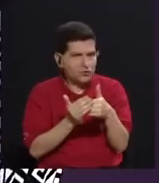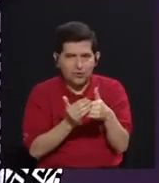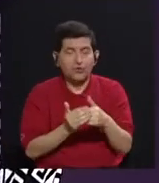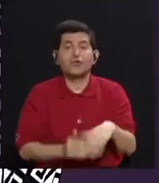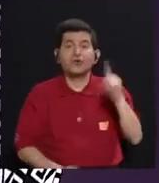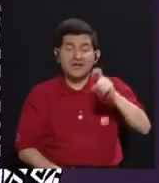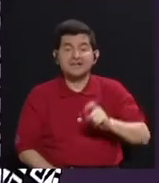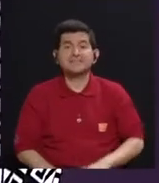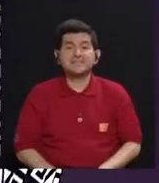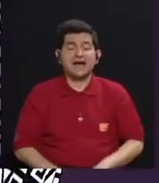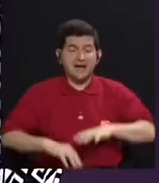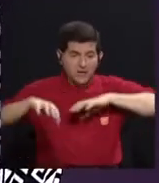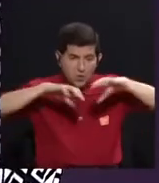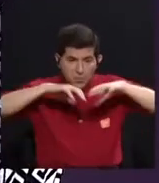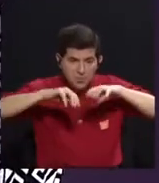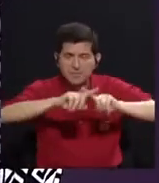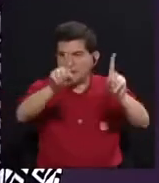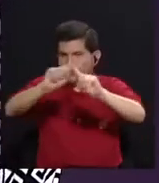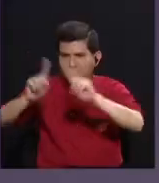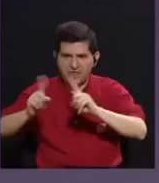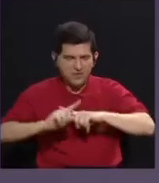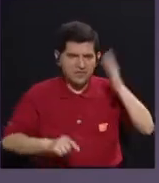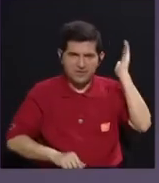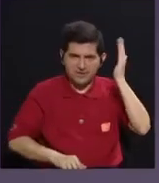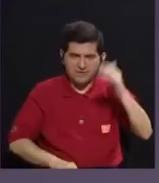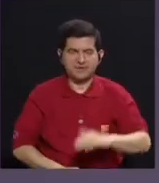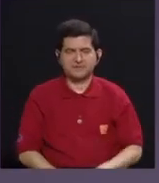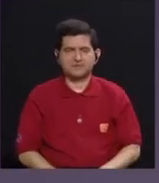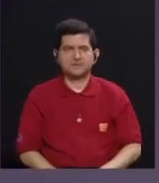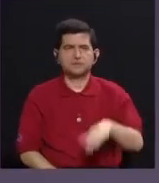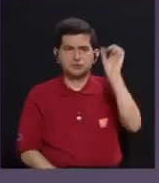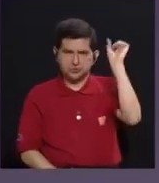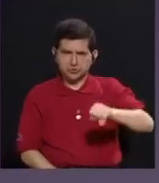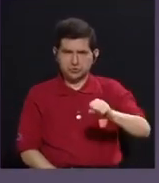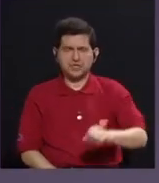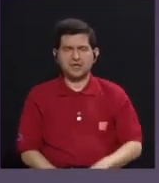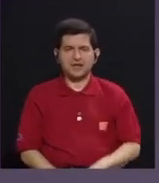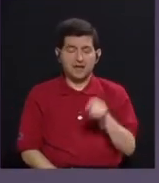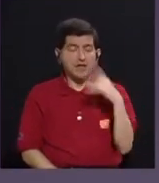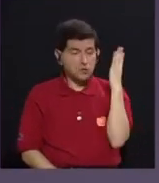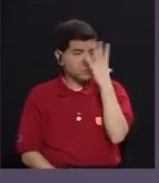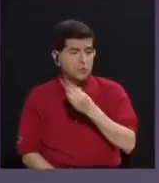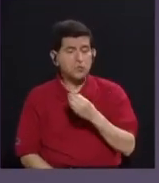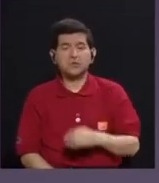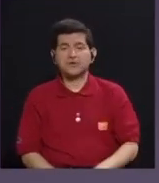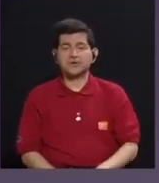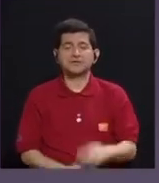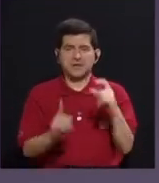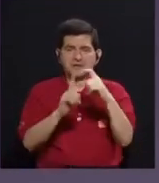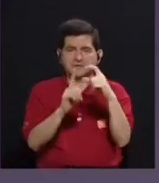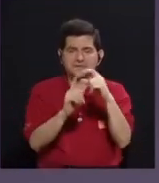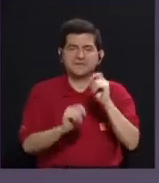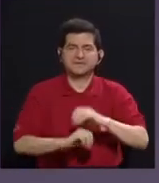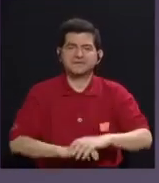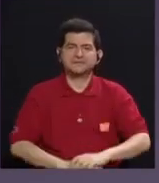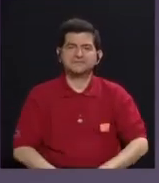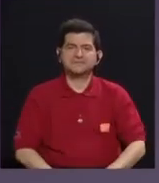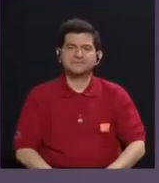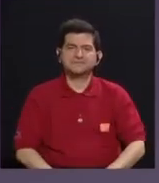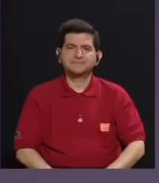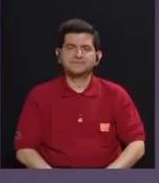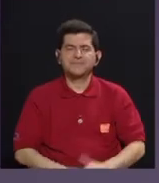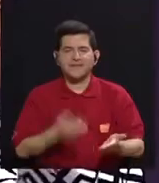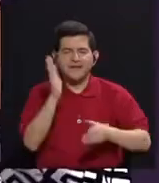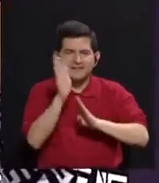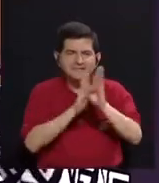siempre entre los discursos. Sí, definitivamente. Por eso es muy bonito. Estas palabras son muy bonitas. Tal vez sí